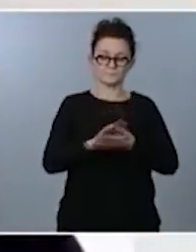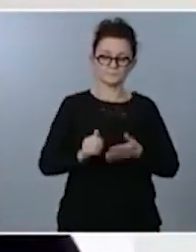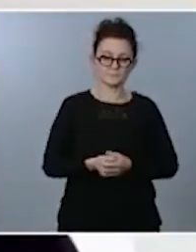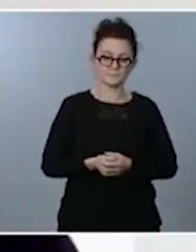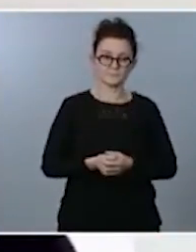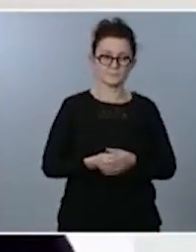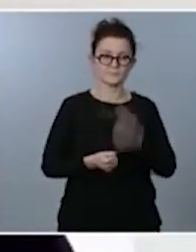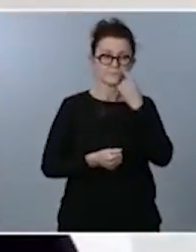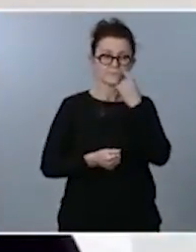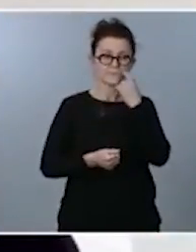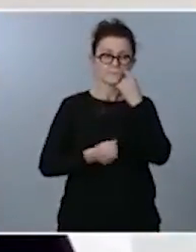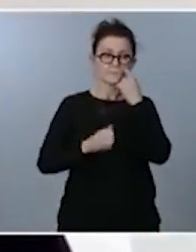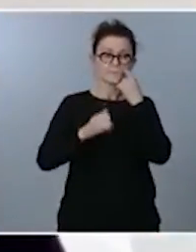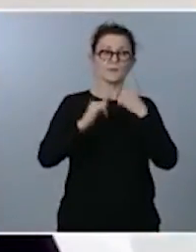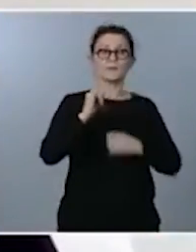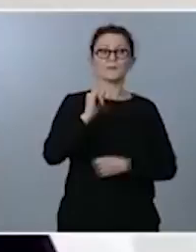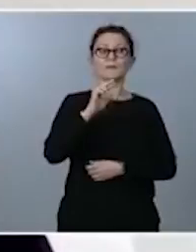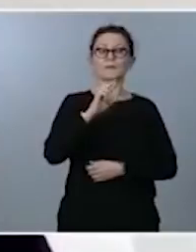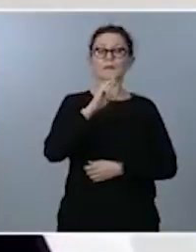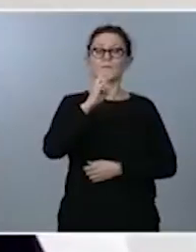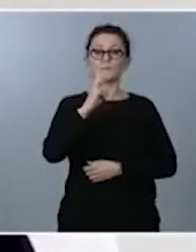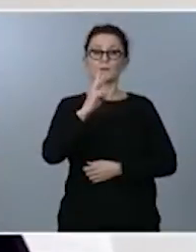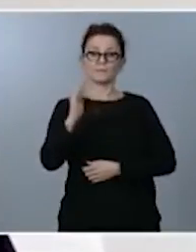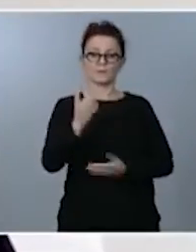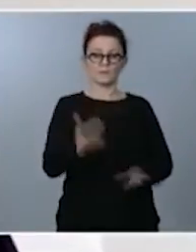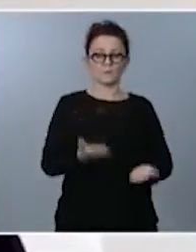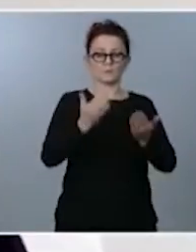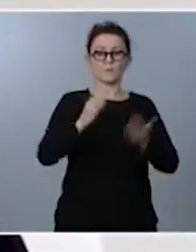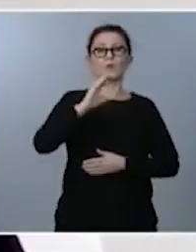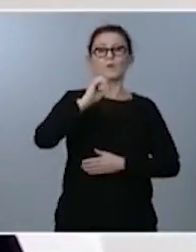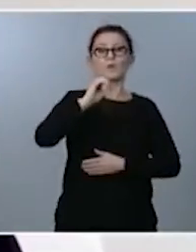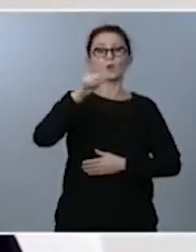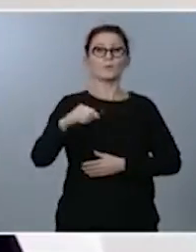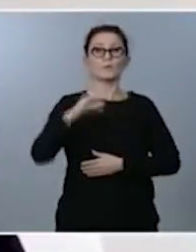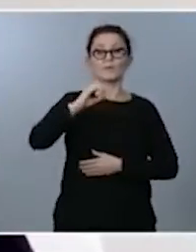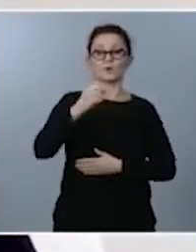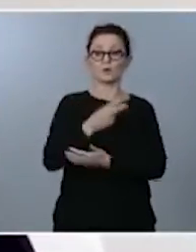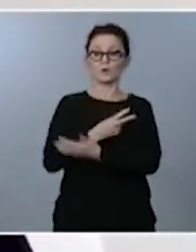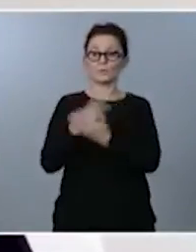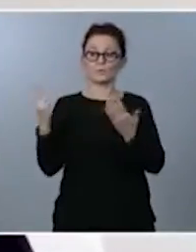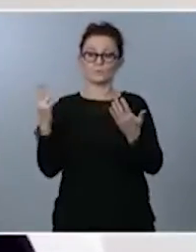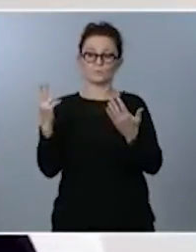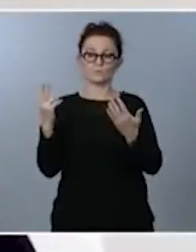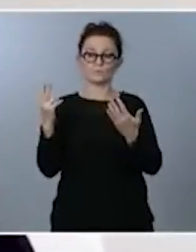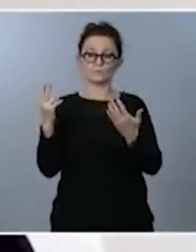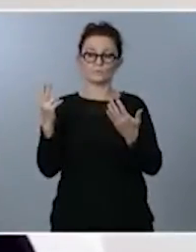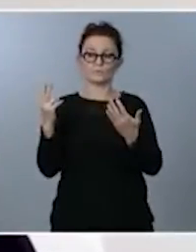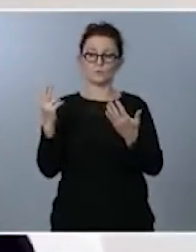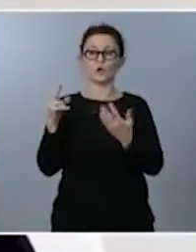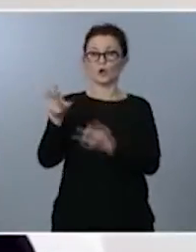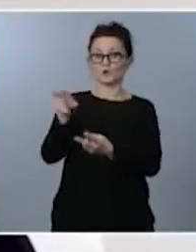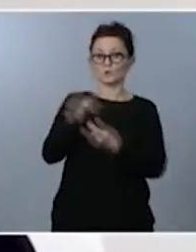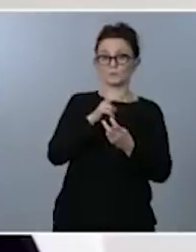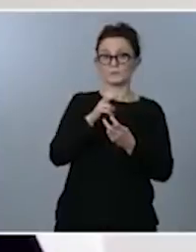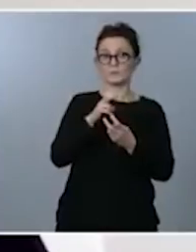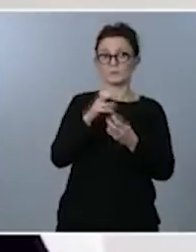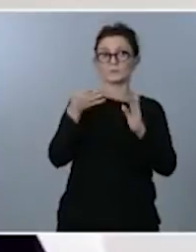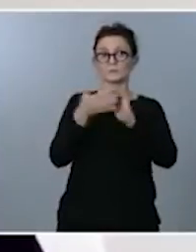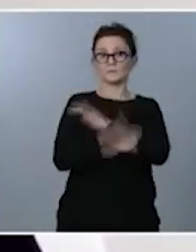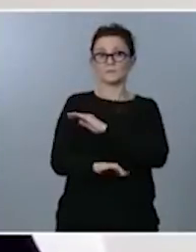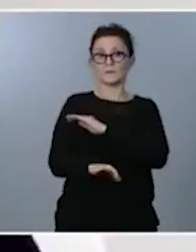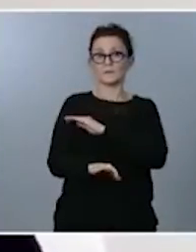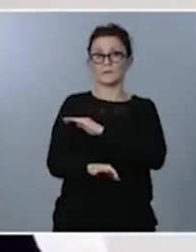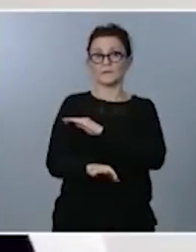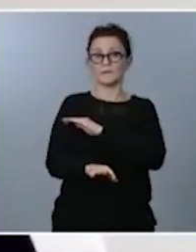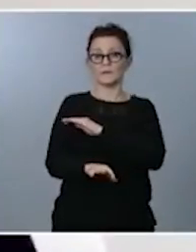IRPF afectan al 0,017 de los contribuyentes o sea de 20 millones son menos de 30.000 me